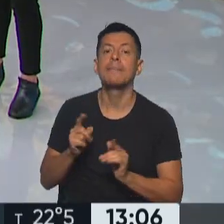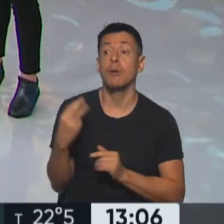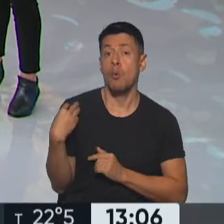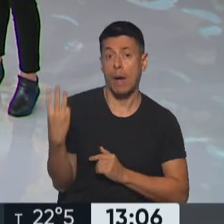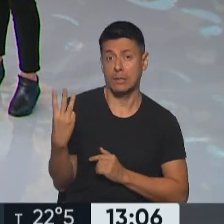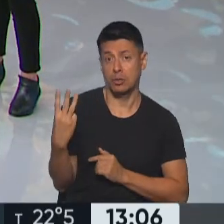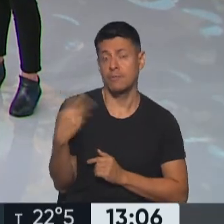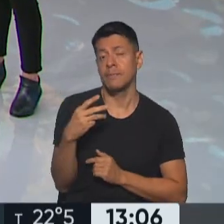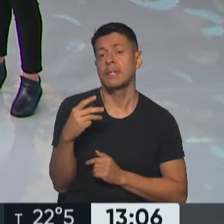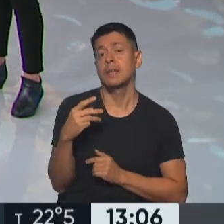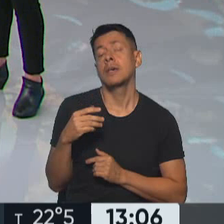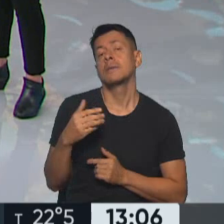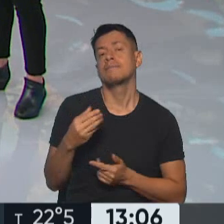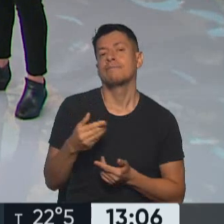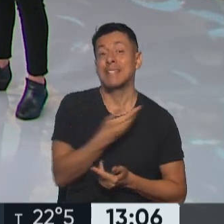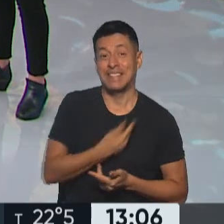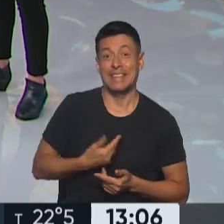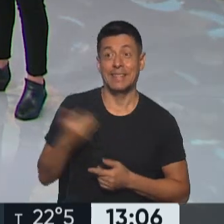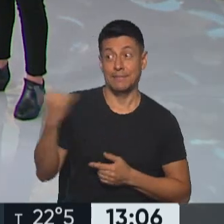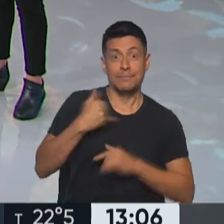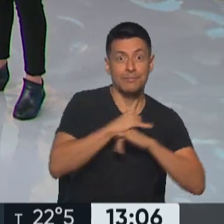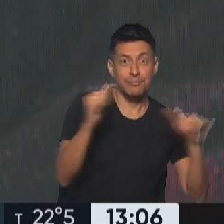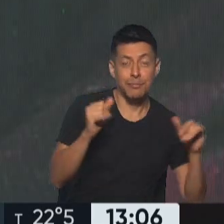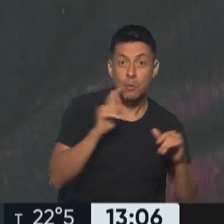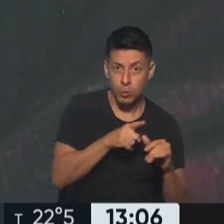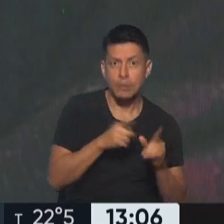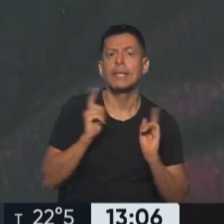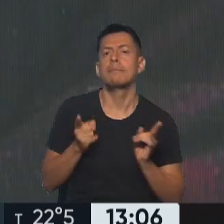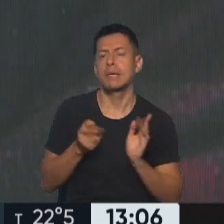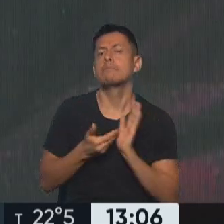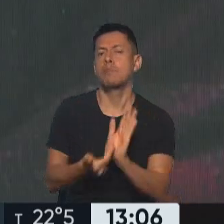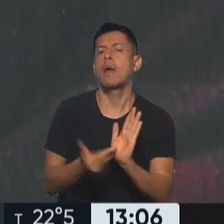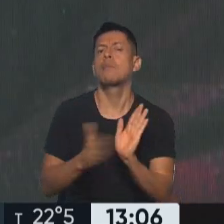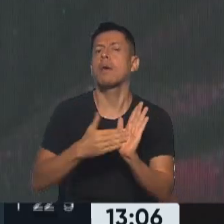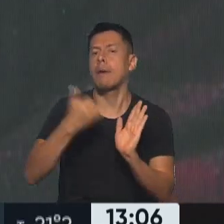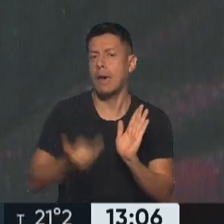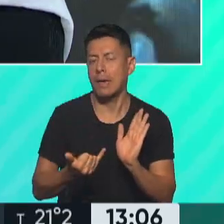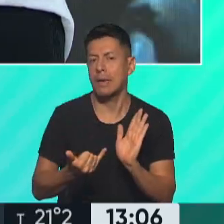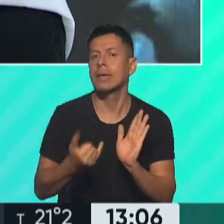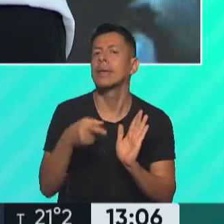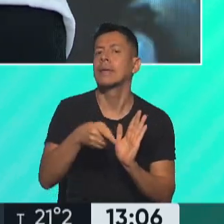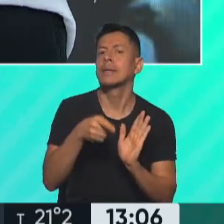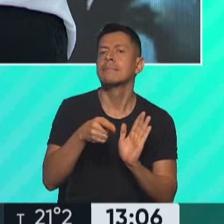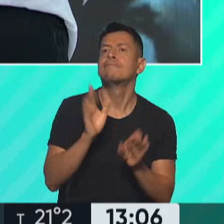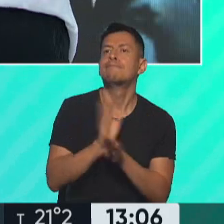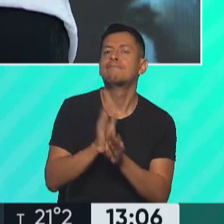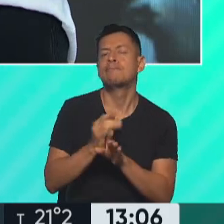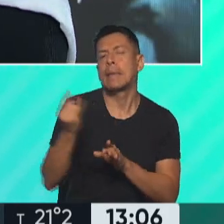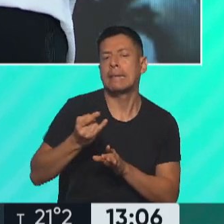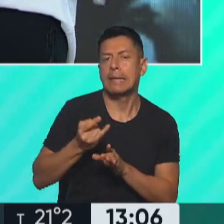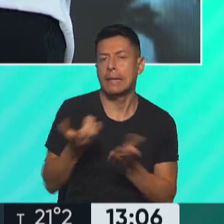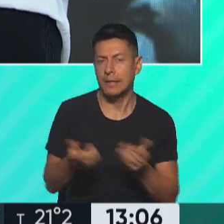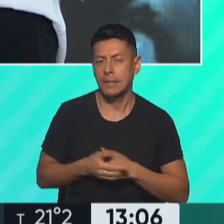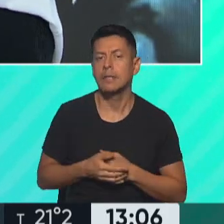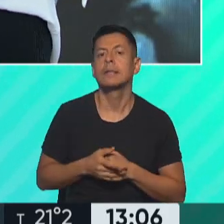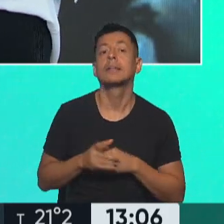Dmitry Peskov, el vocero presidencial ruso. También muestras y pruebas de que esto era un montaje. también